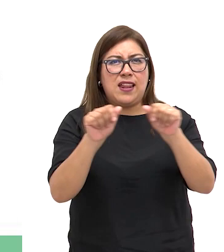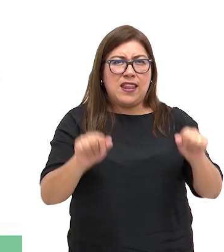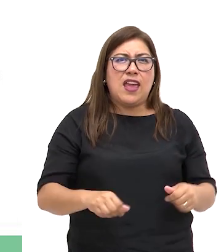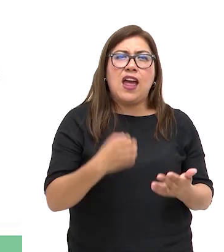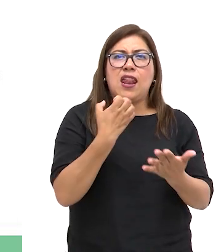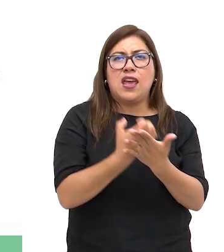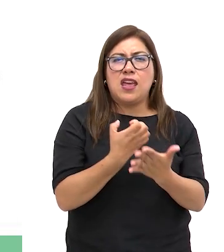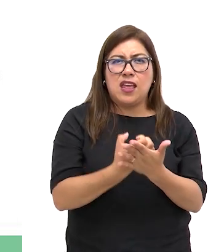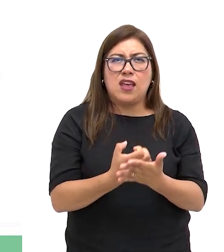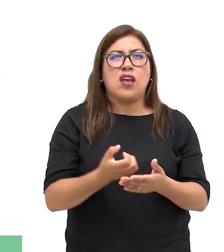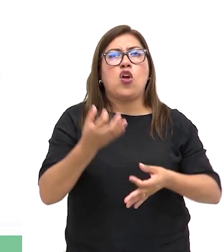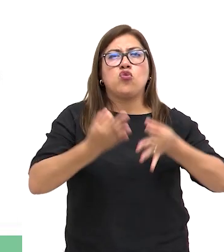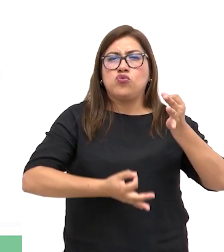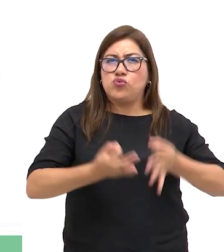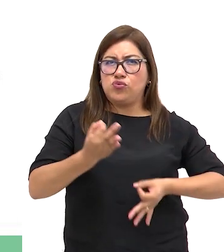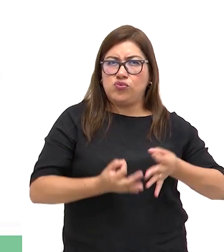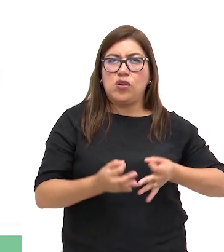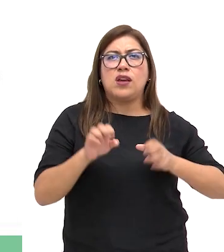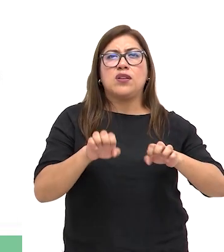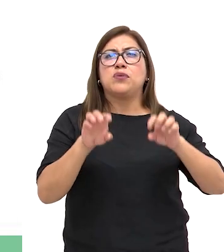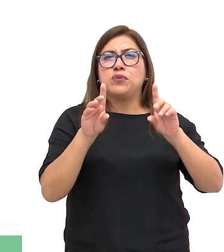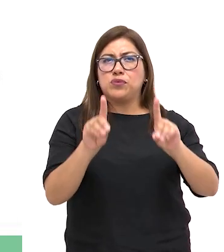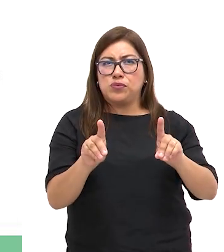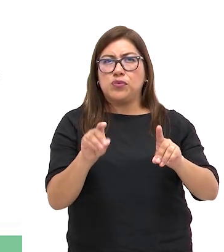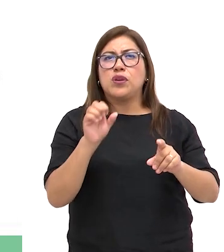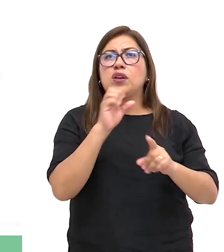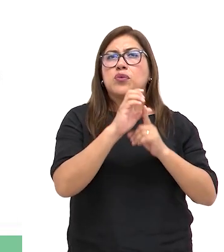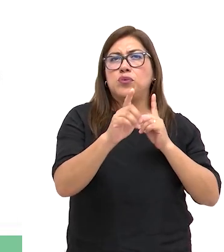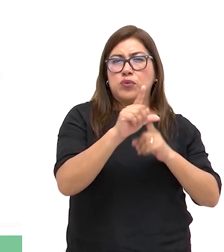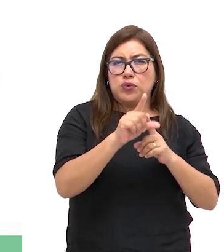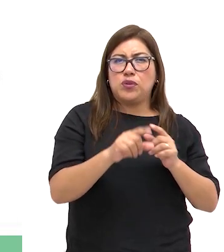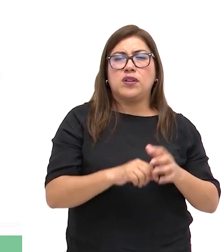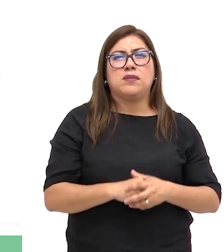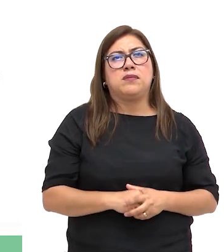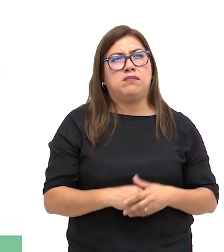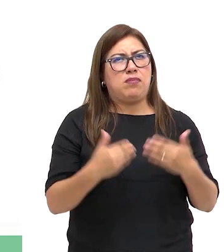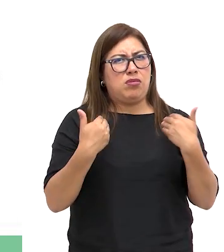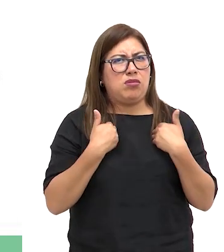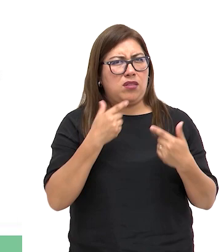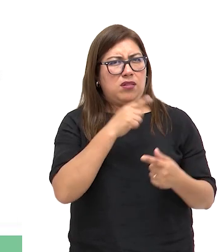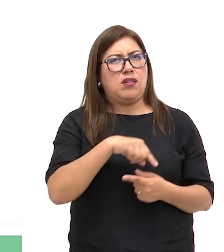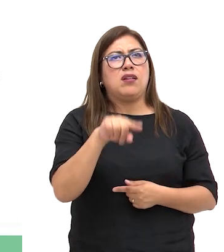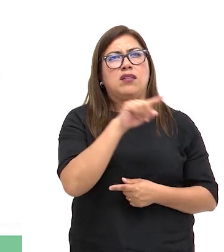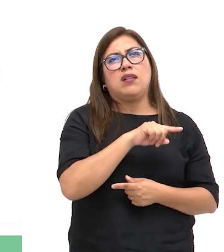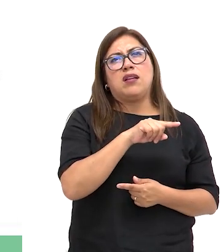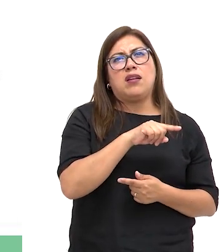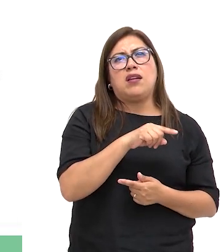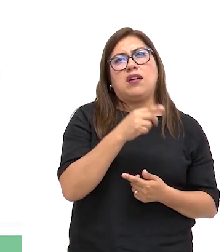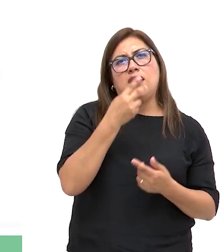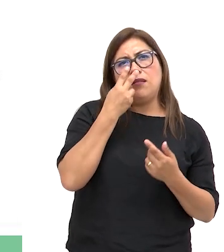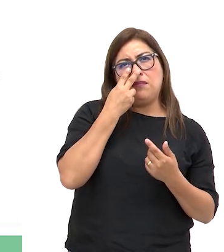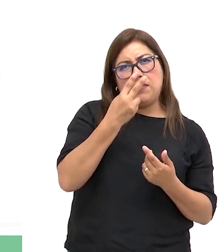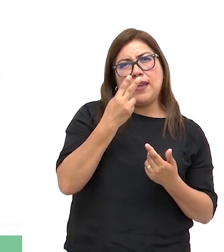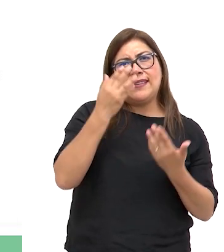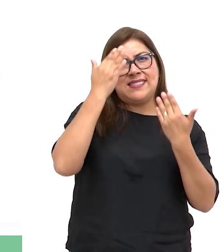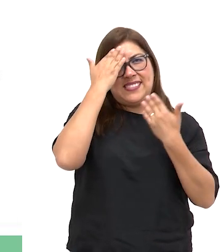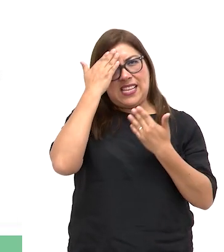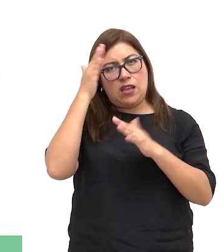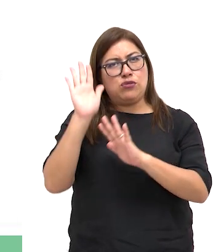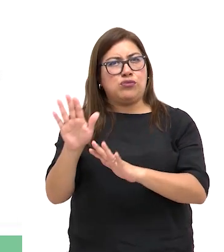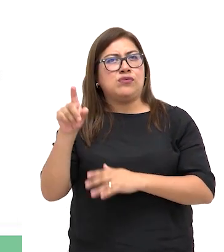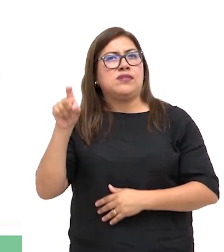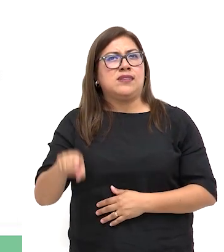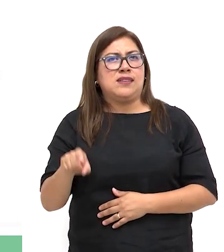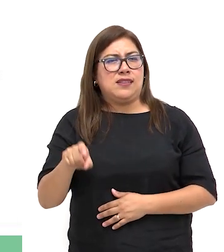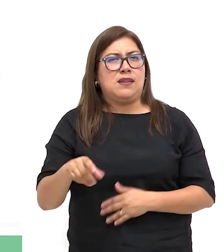áreas como la economía, la justicia, la educación, la cultura, tienen presente sus necesidades.